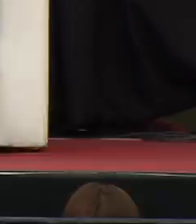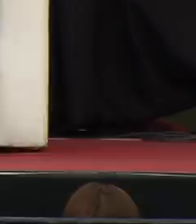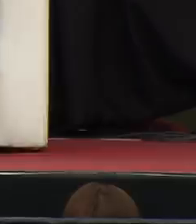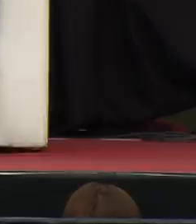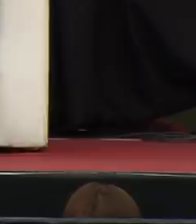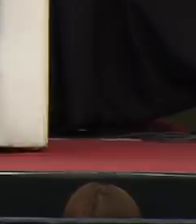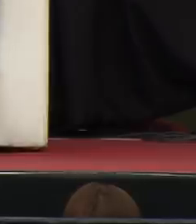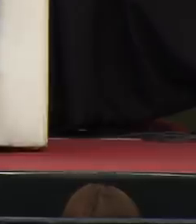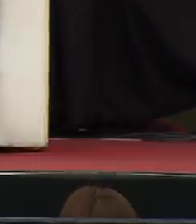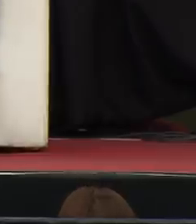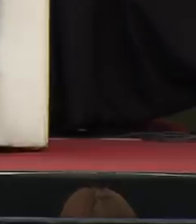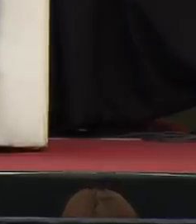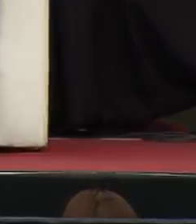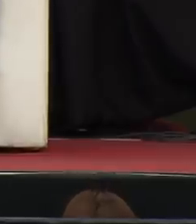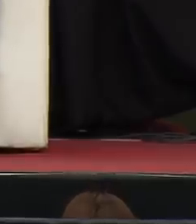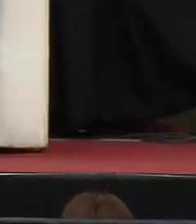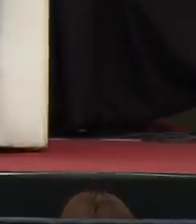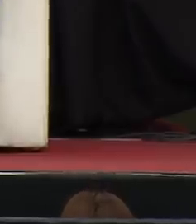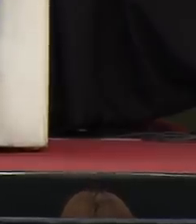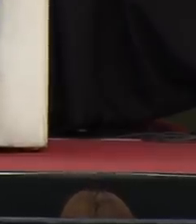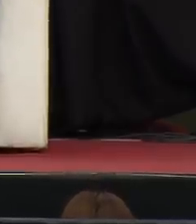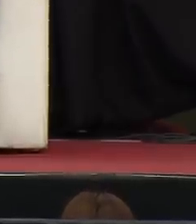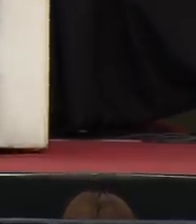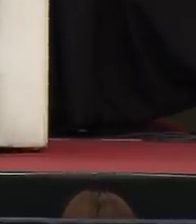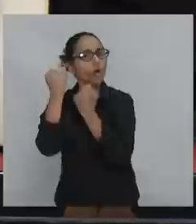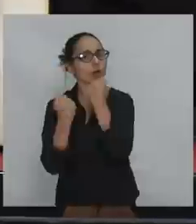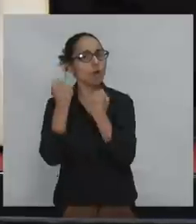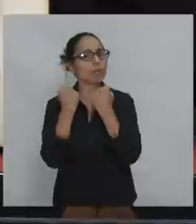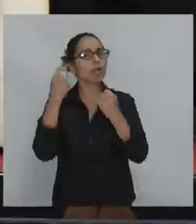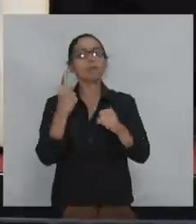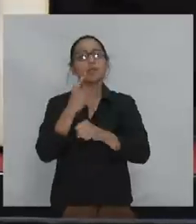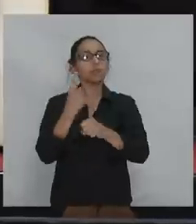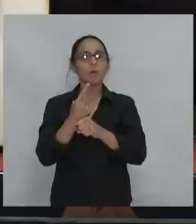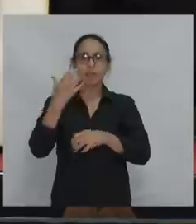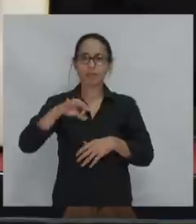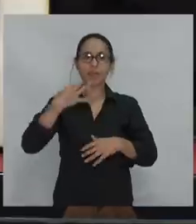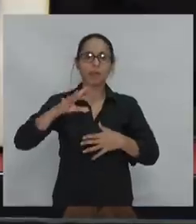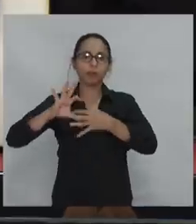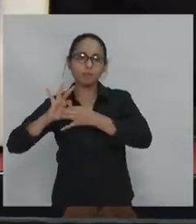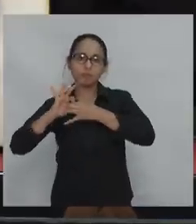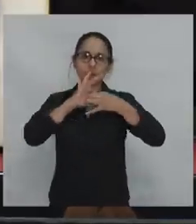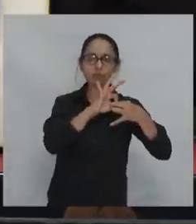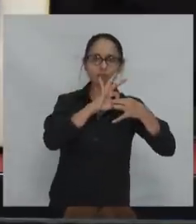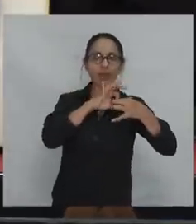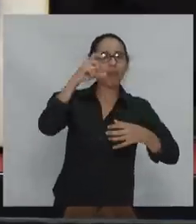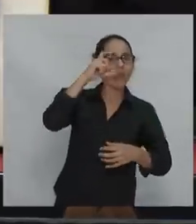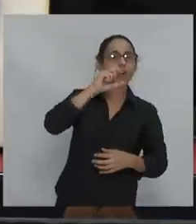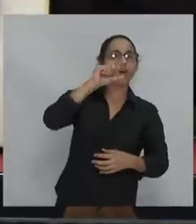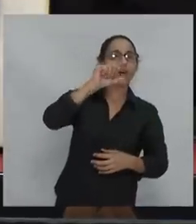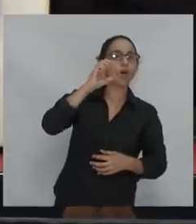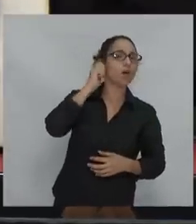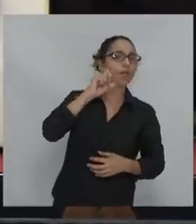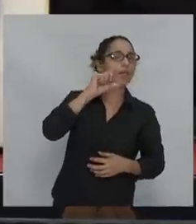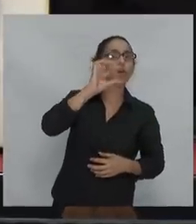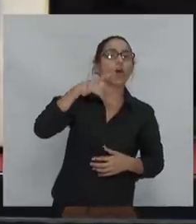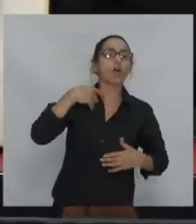sea a la vez un decrecimiento ecológico. ¿Cómo resolver esta paradoja?